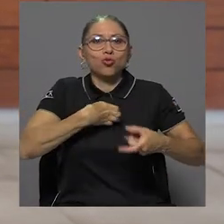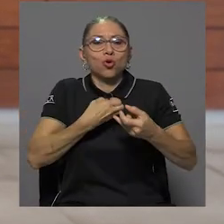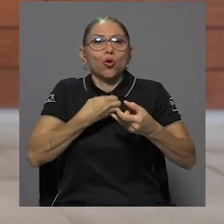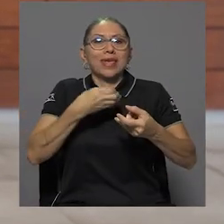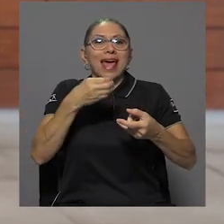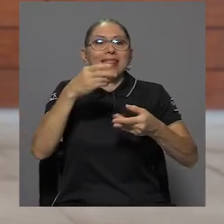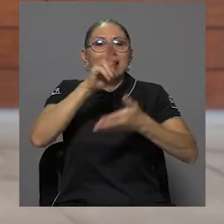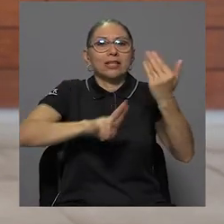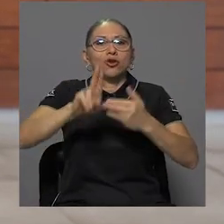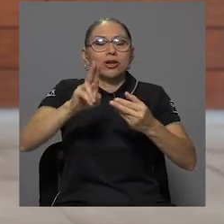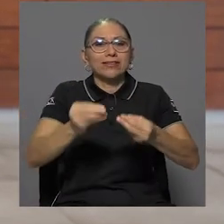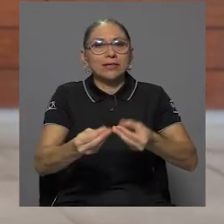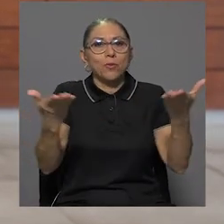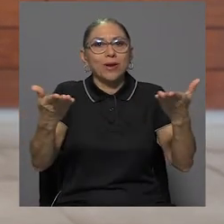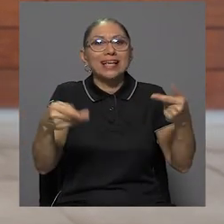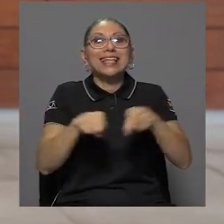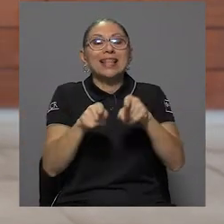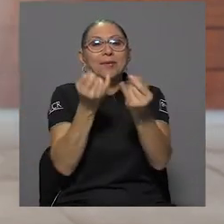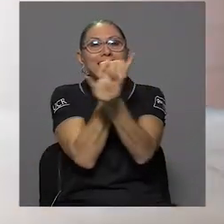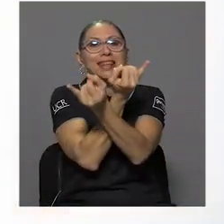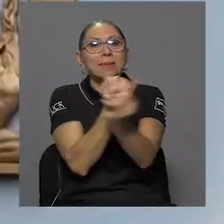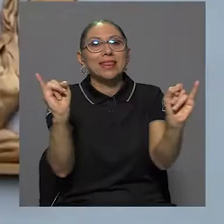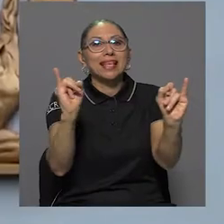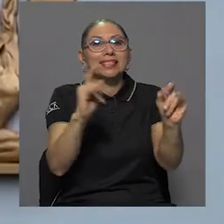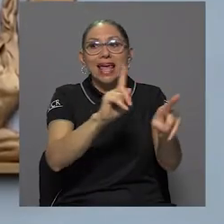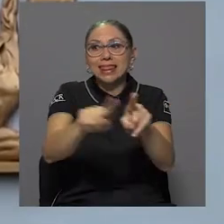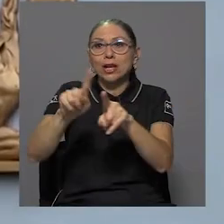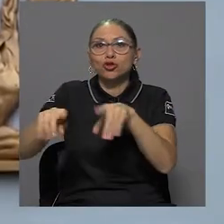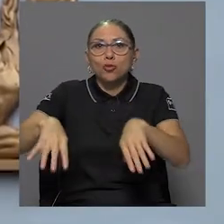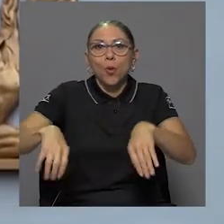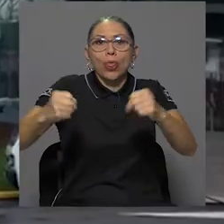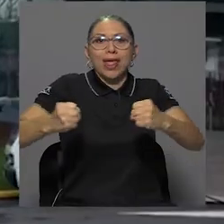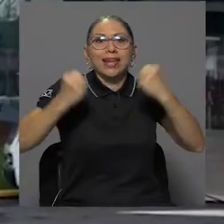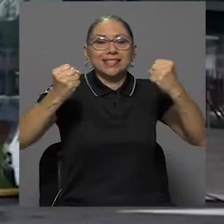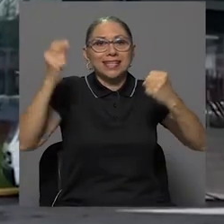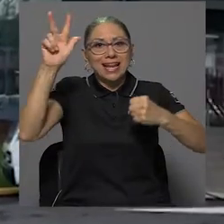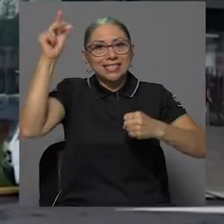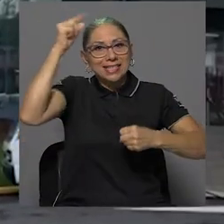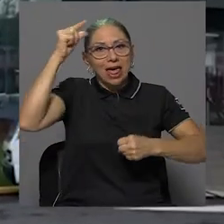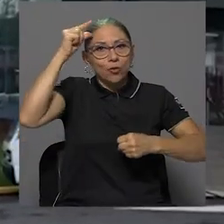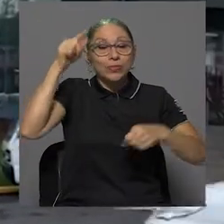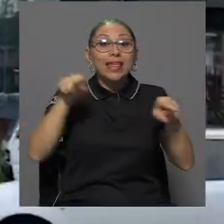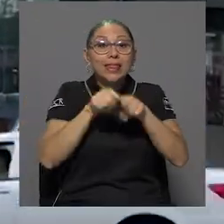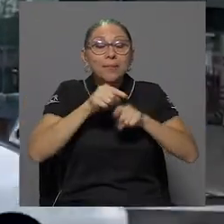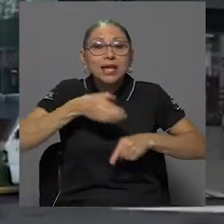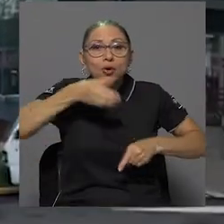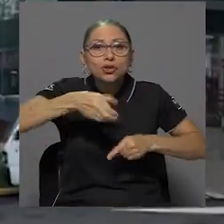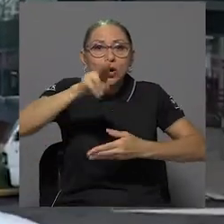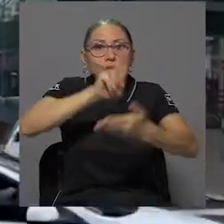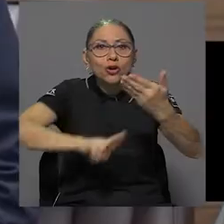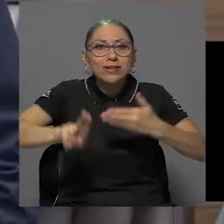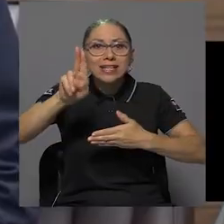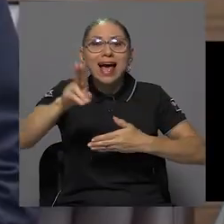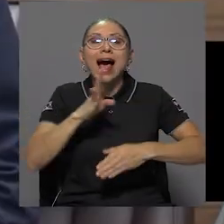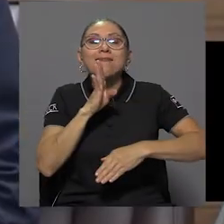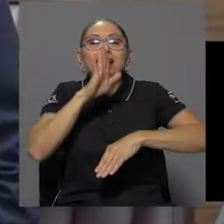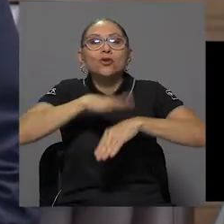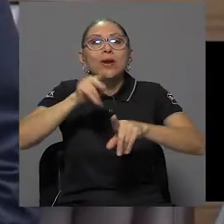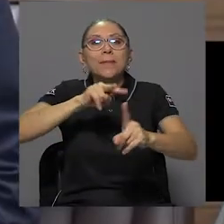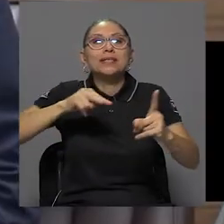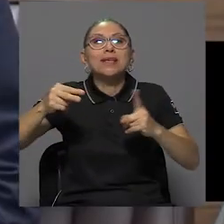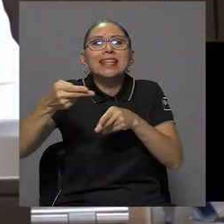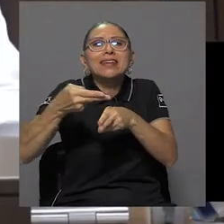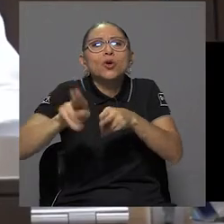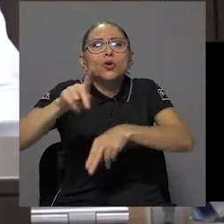independencia de los poderes del Estado. El Consejo Universitario también señala las perspectivas cortoplacistas del